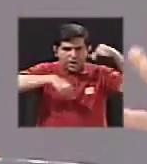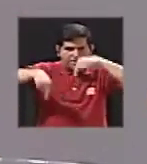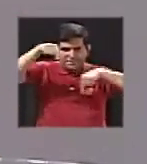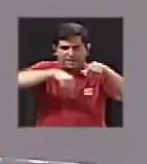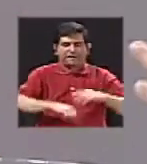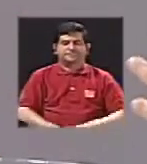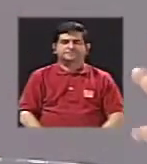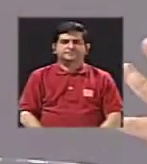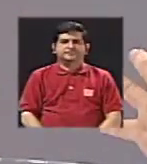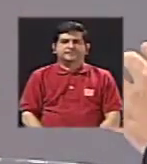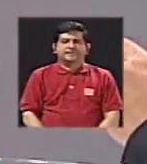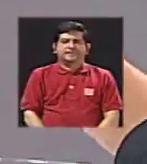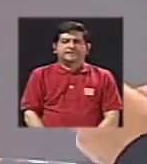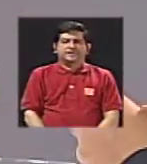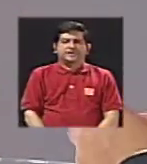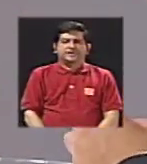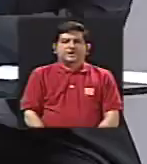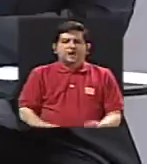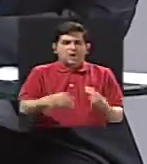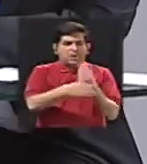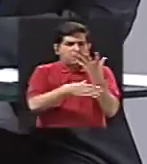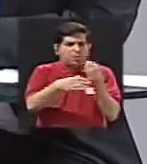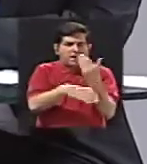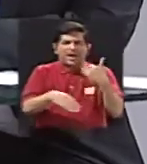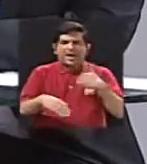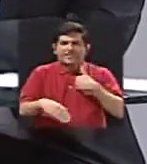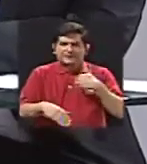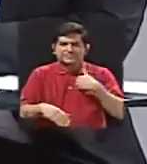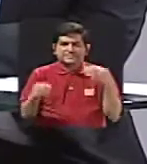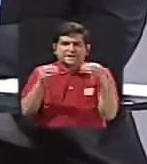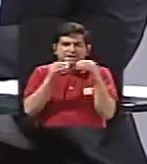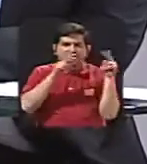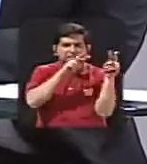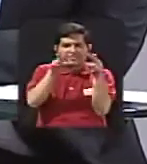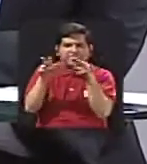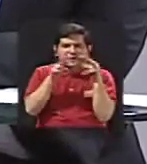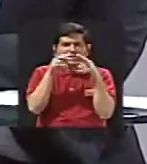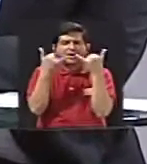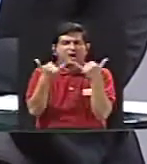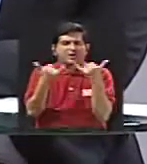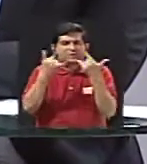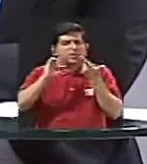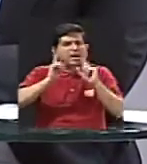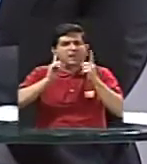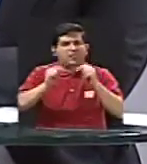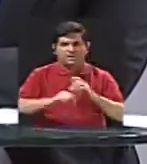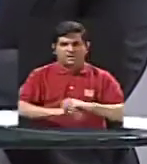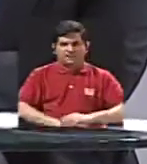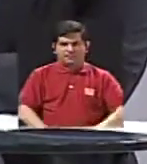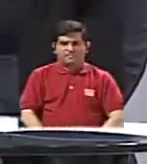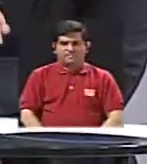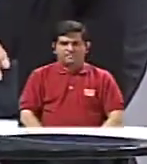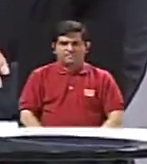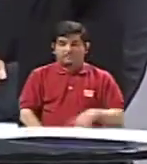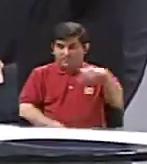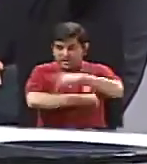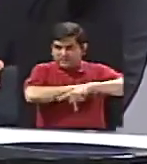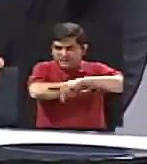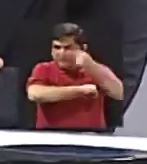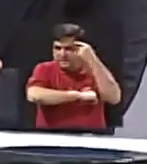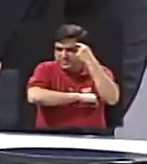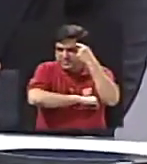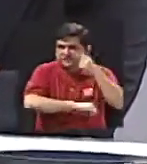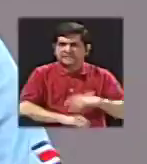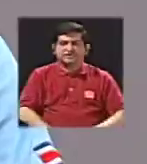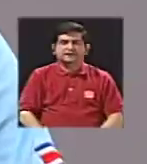¿Cuáles son los volcanes donde tienen más más vigilancia en este momento en el país? Pues